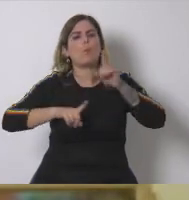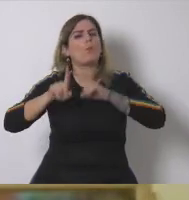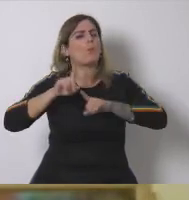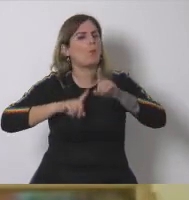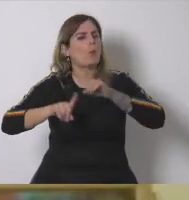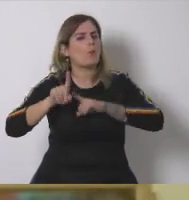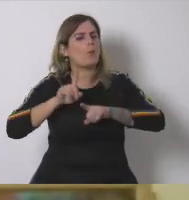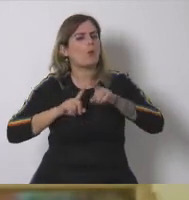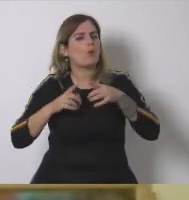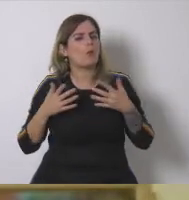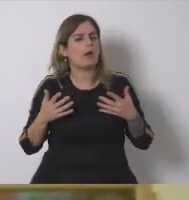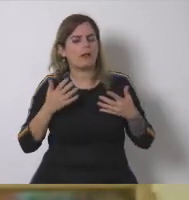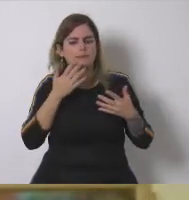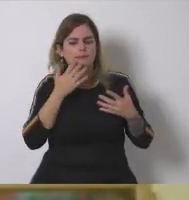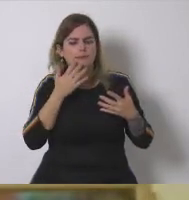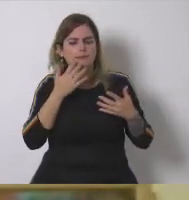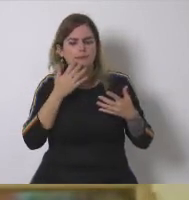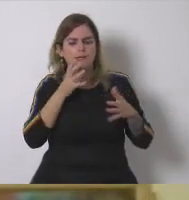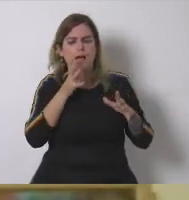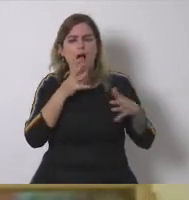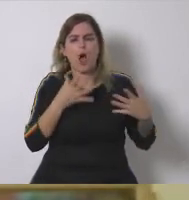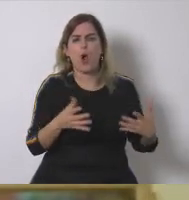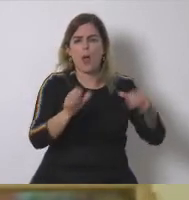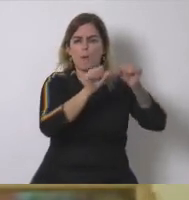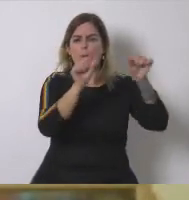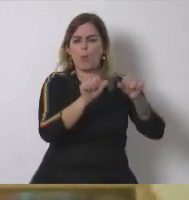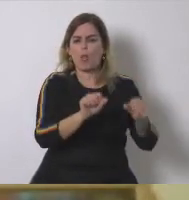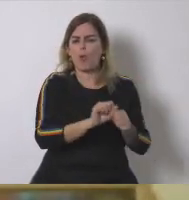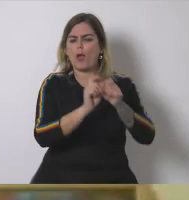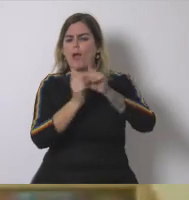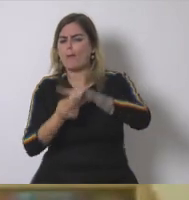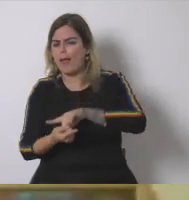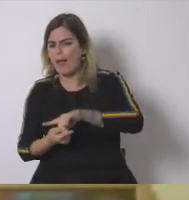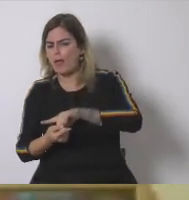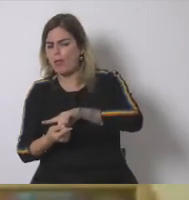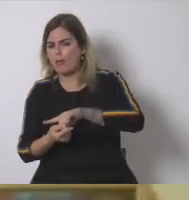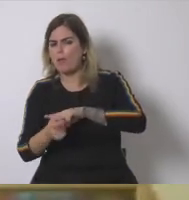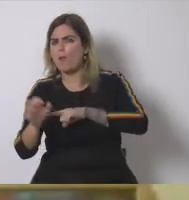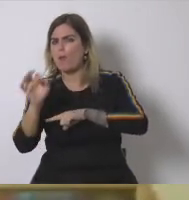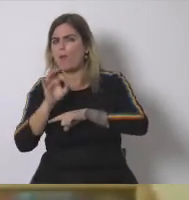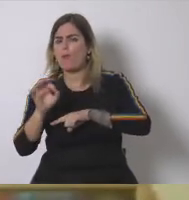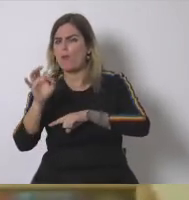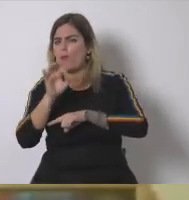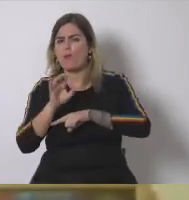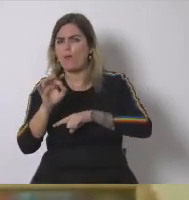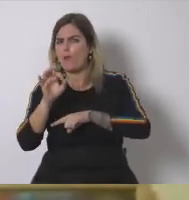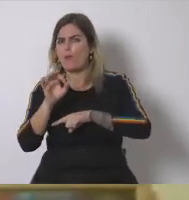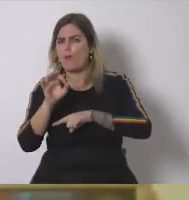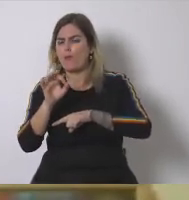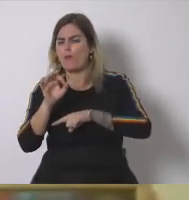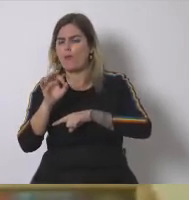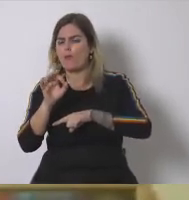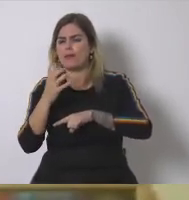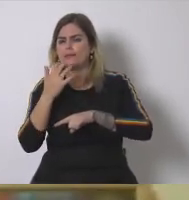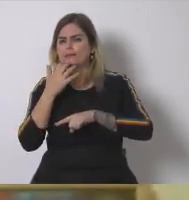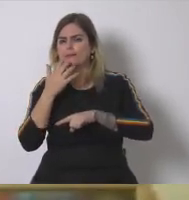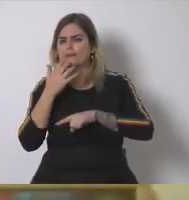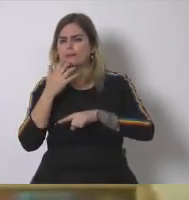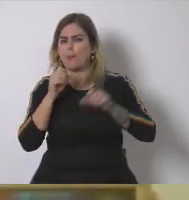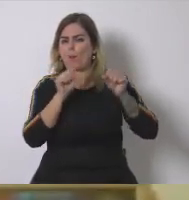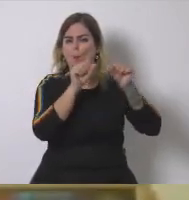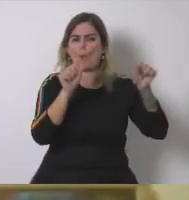pasa por cambiar ahora de modelo o primero debemos comenzar decididamente